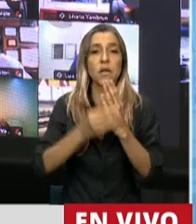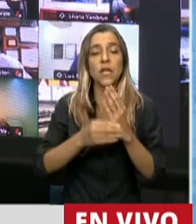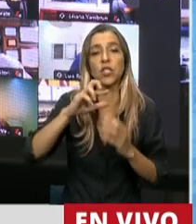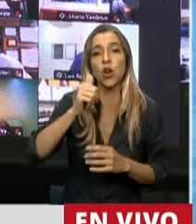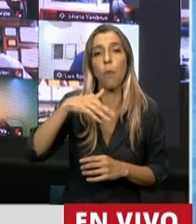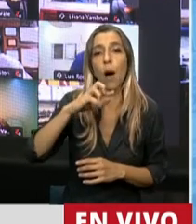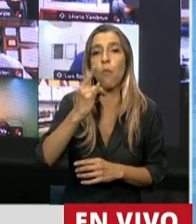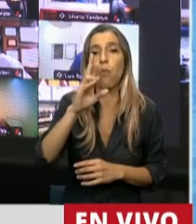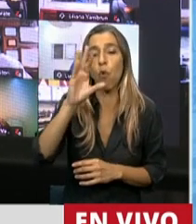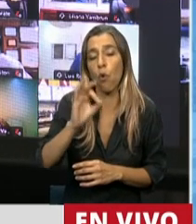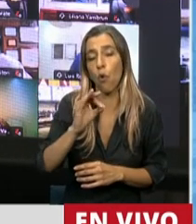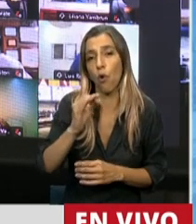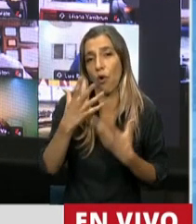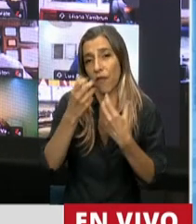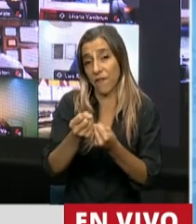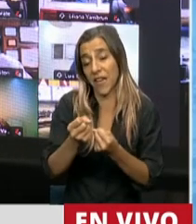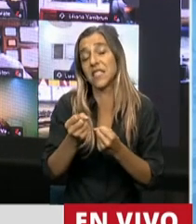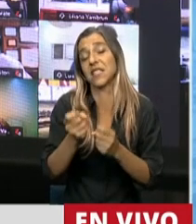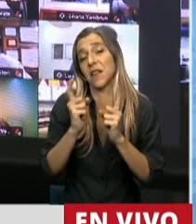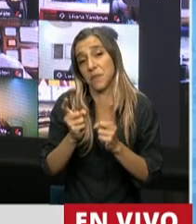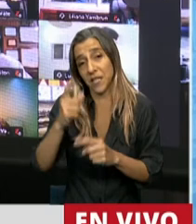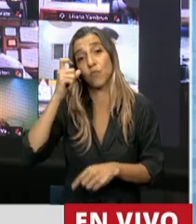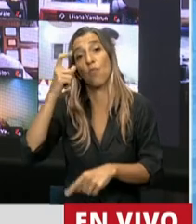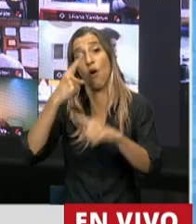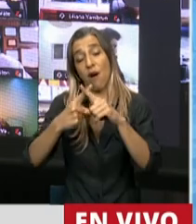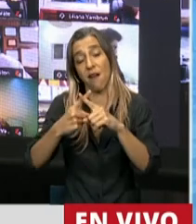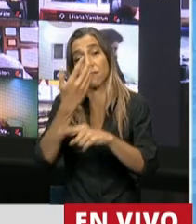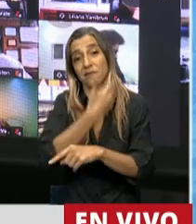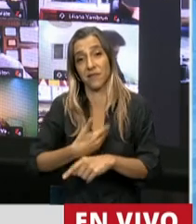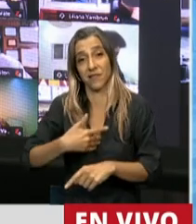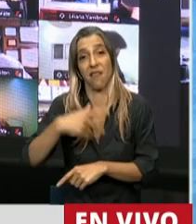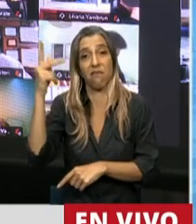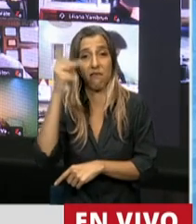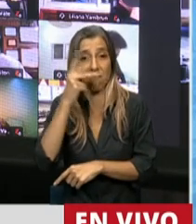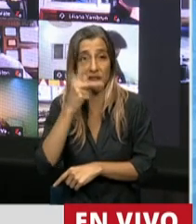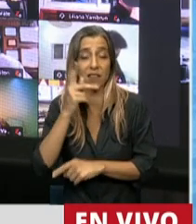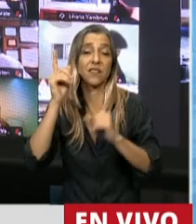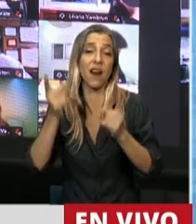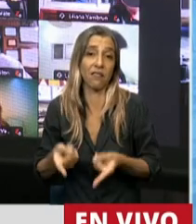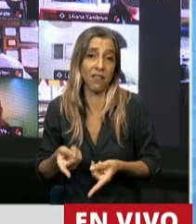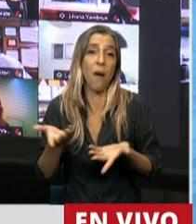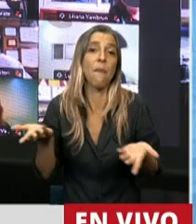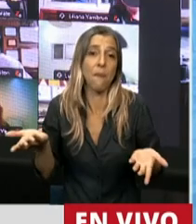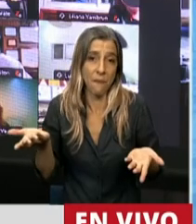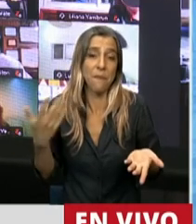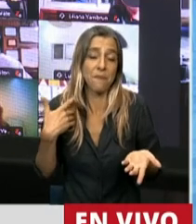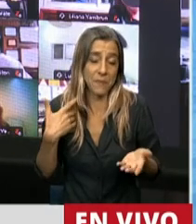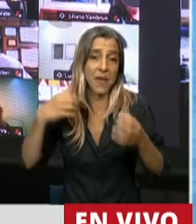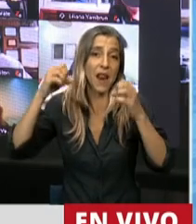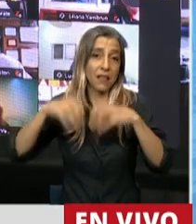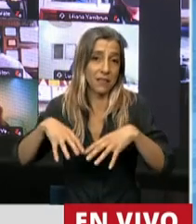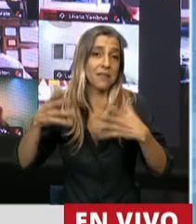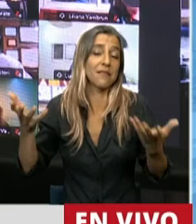cuando el ex Presidente Néstor Kirchner era Presidente, que hizo que el propio Presidente le llamara la atención después